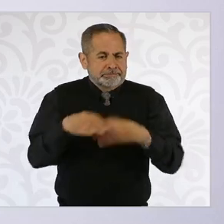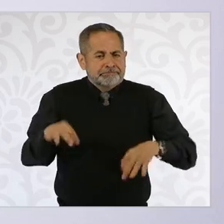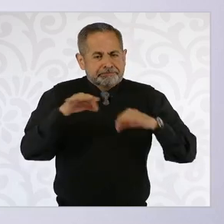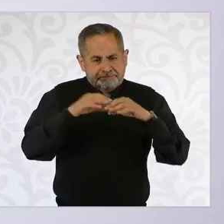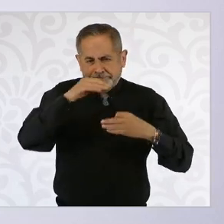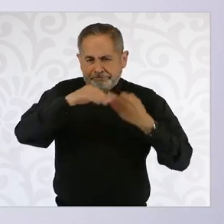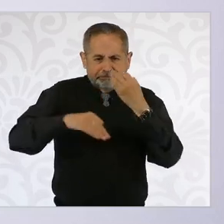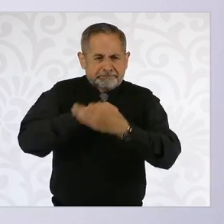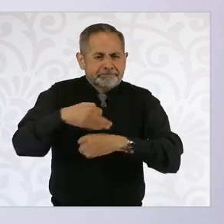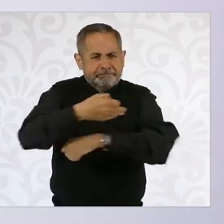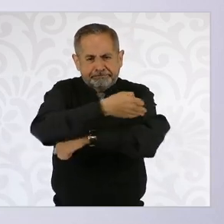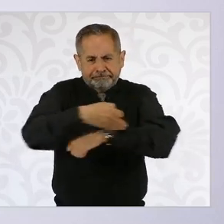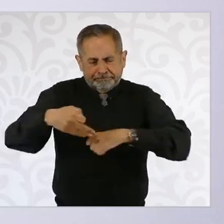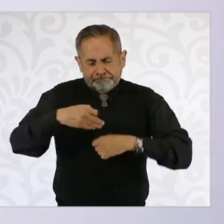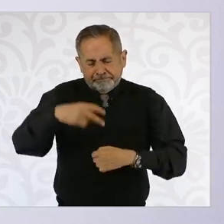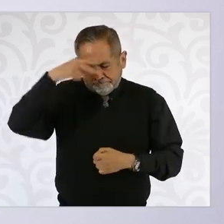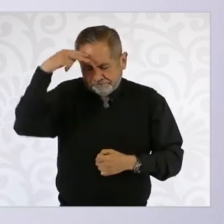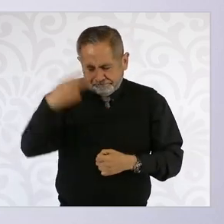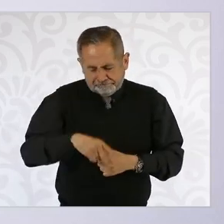todas las familias.